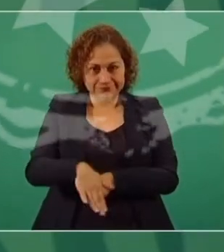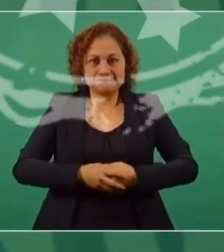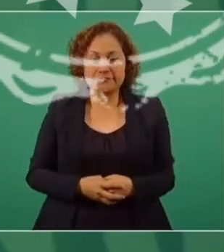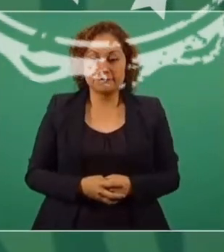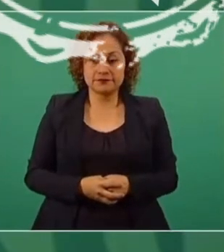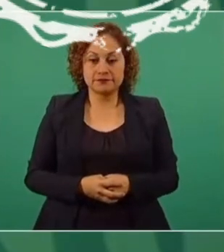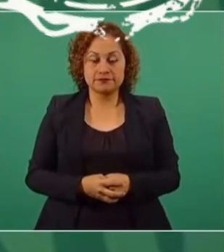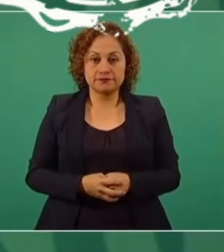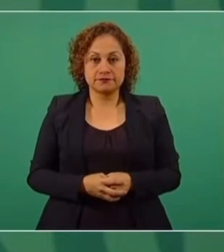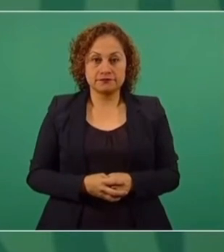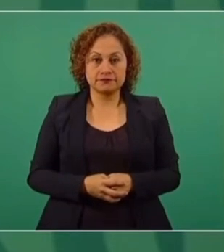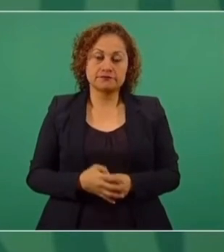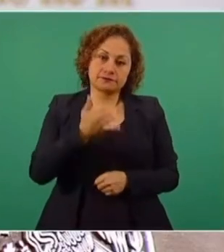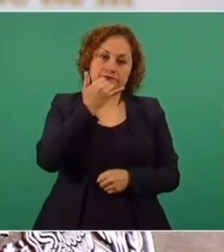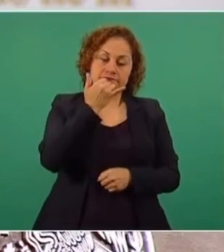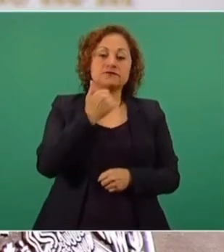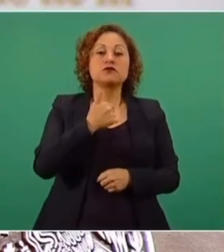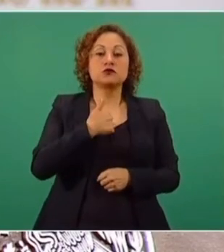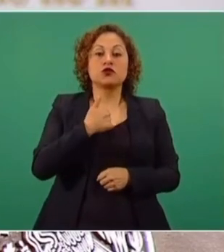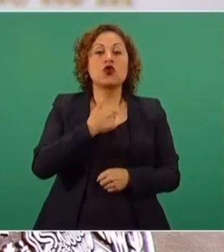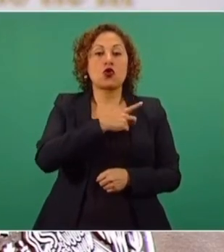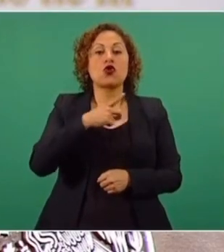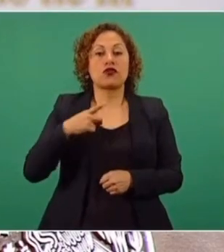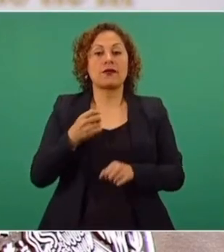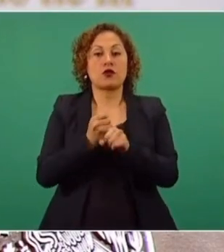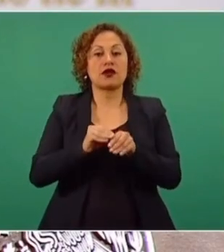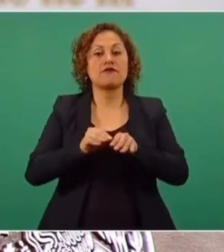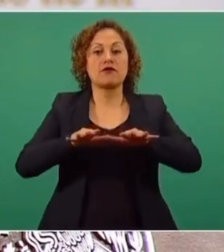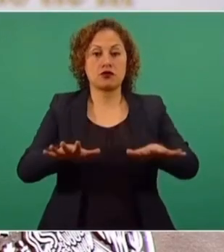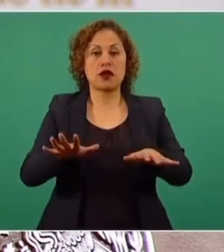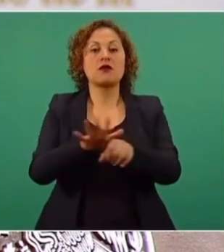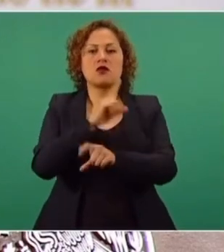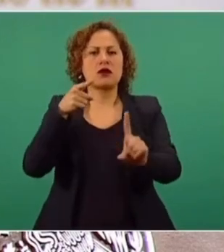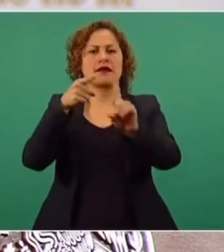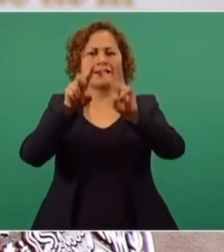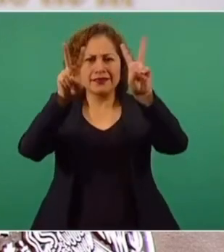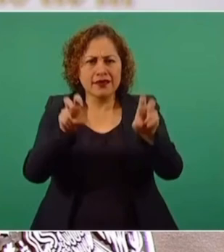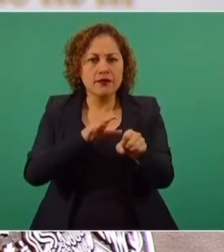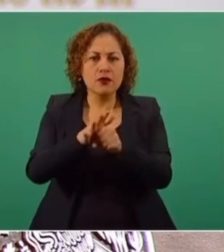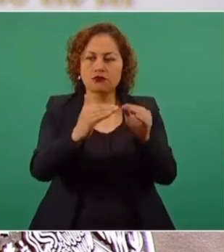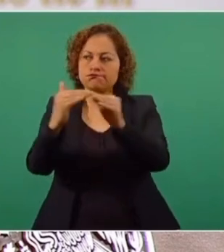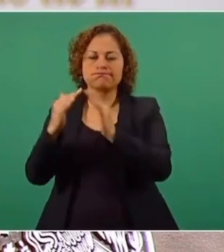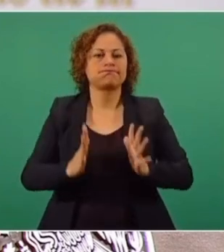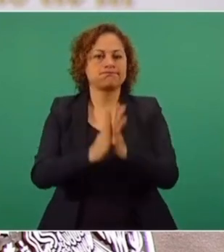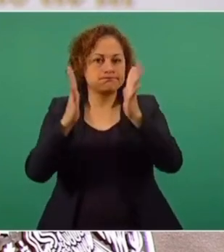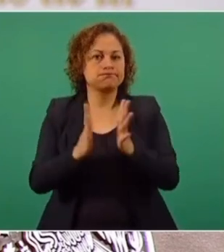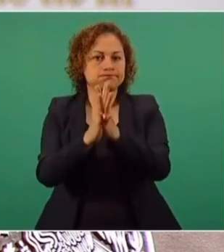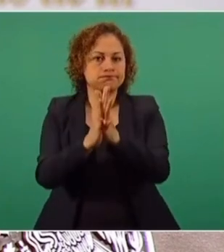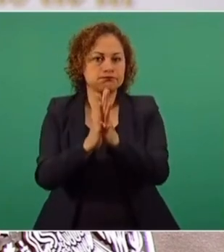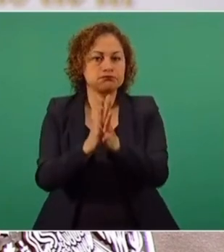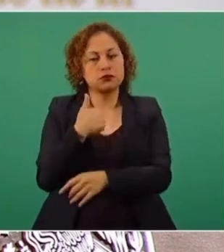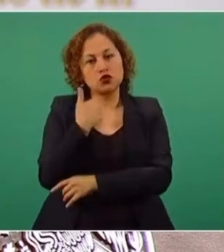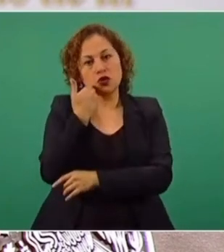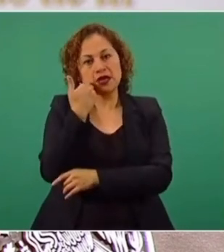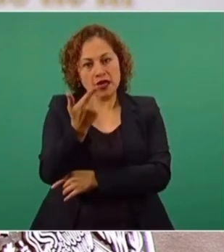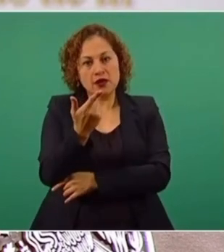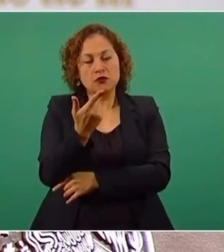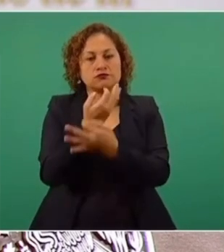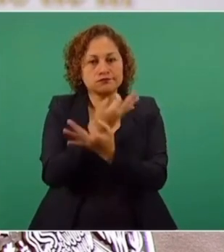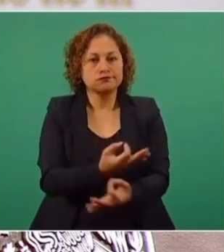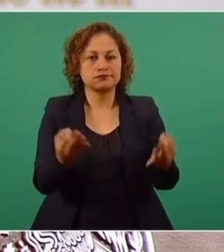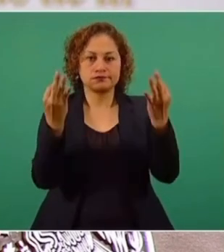Tengo la obligación de informar, porque se trata de la democracia. Y quiero enviar un mensaje